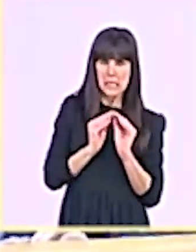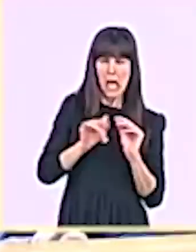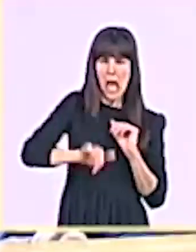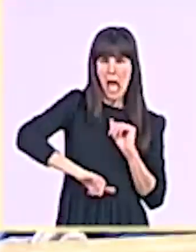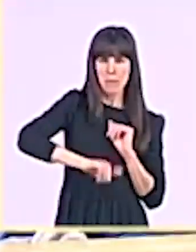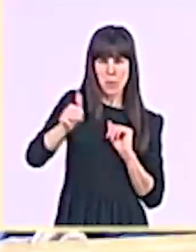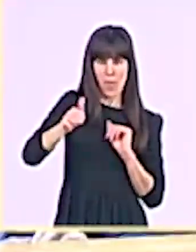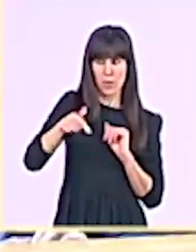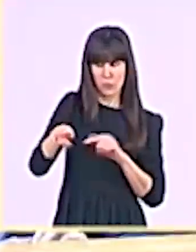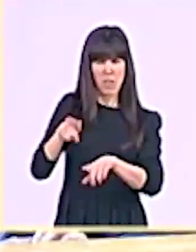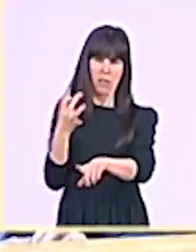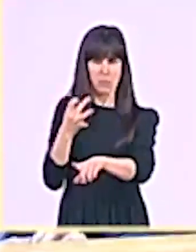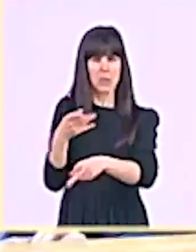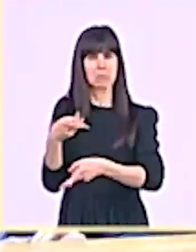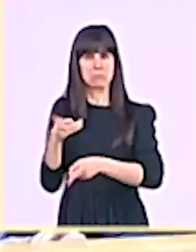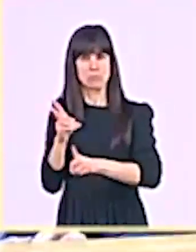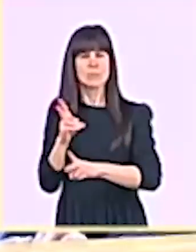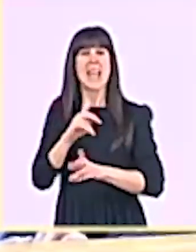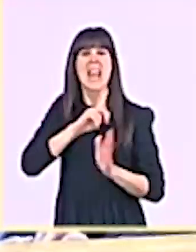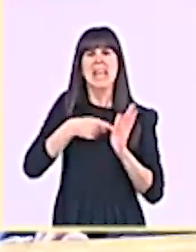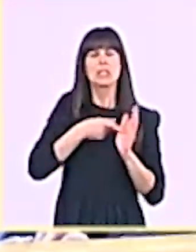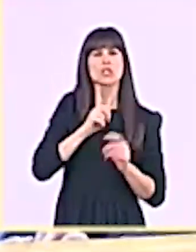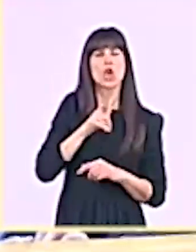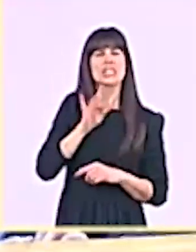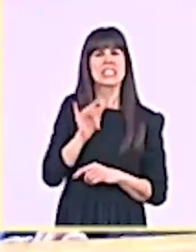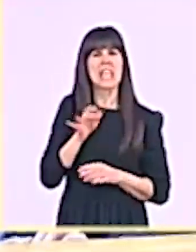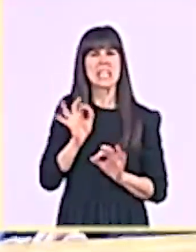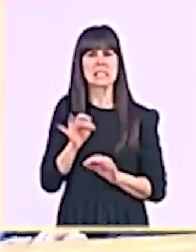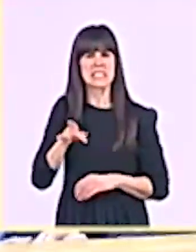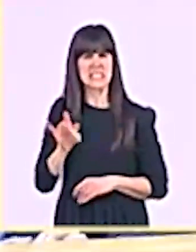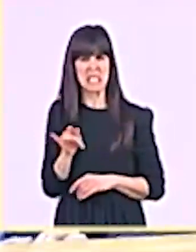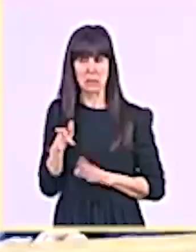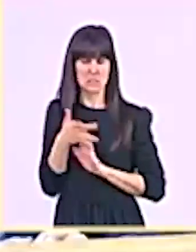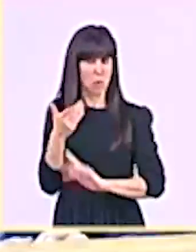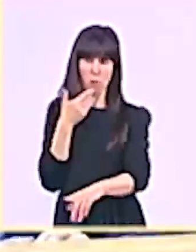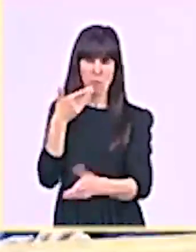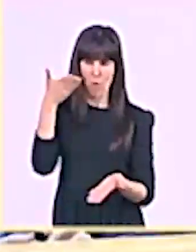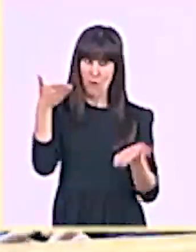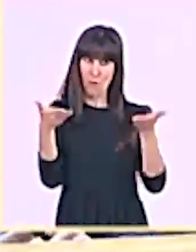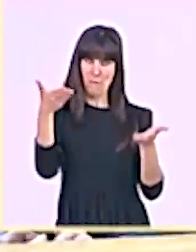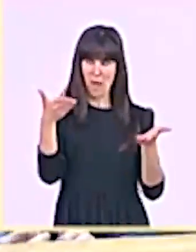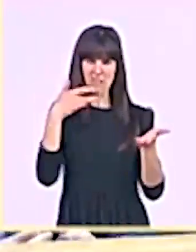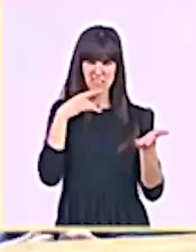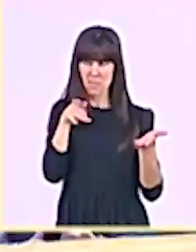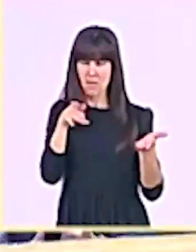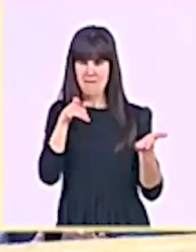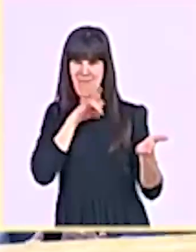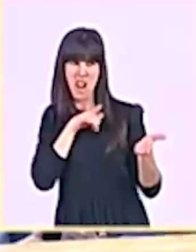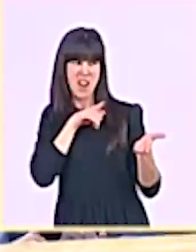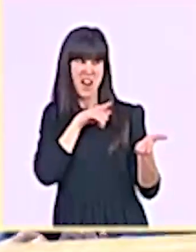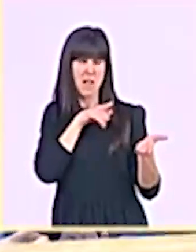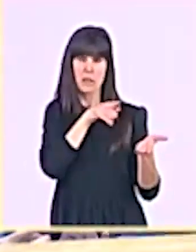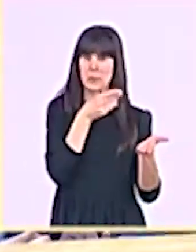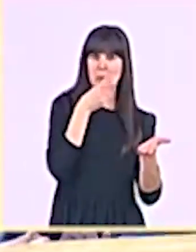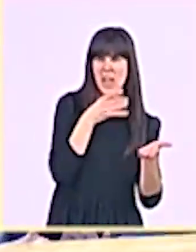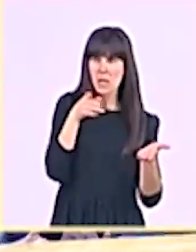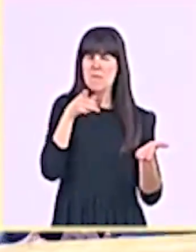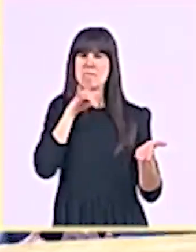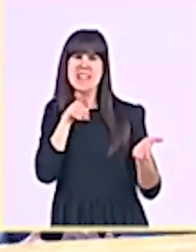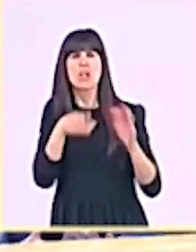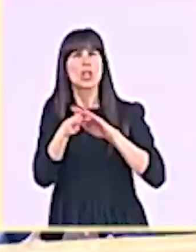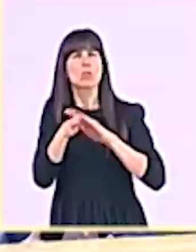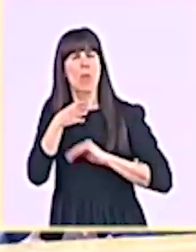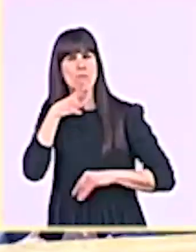que eso sería una temeridad? Y tercera pregunta, señor Sánchez. ¿Usted se ha leído la ley trans?